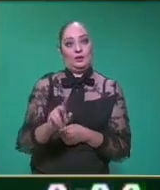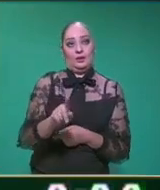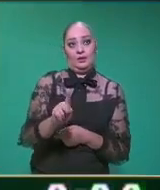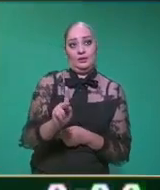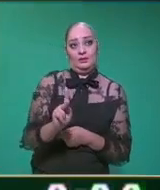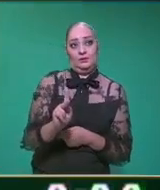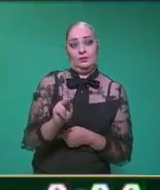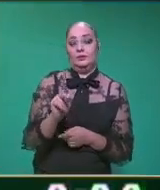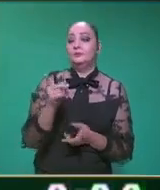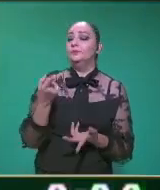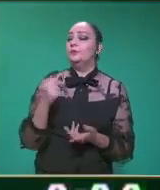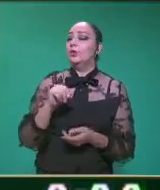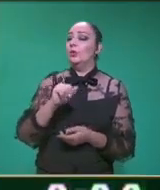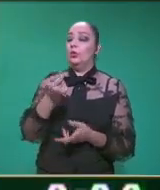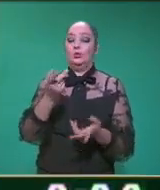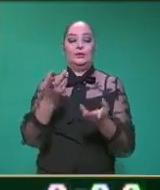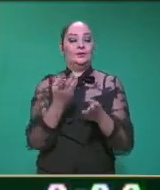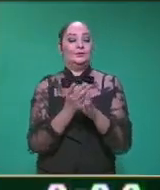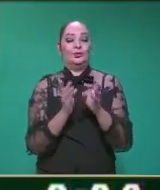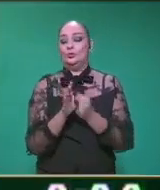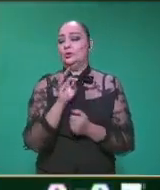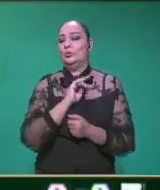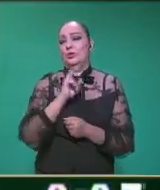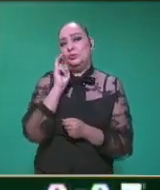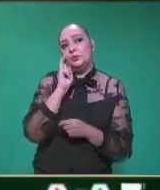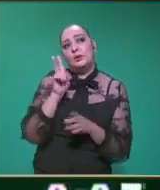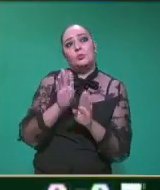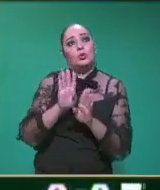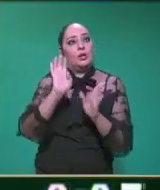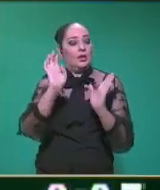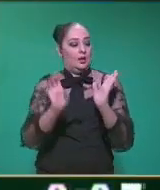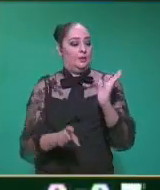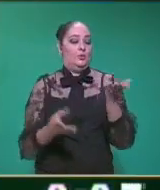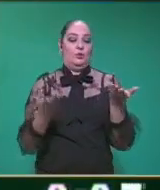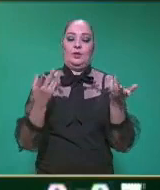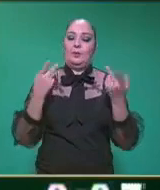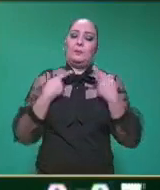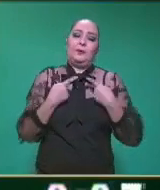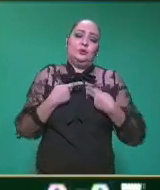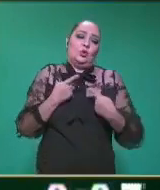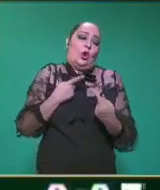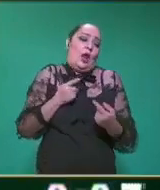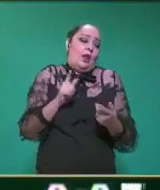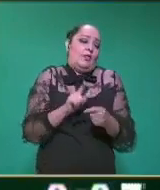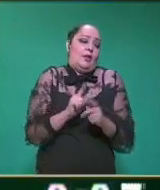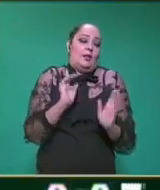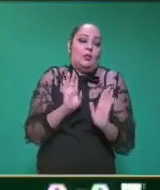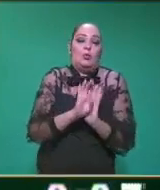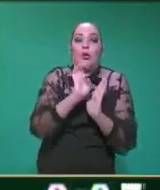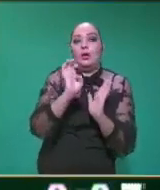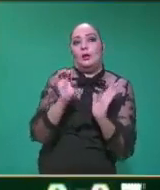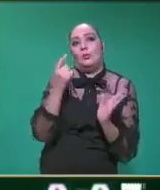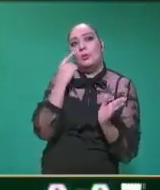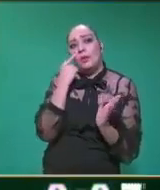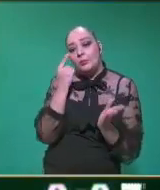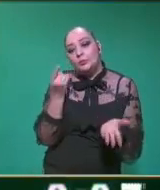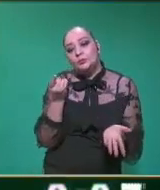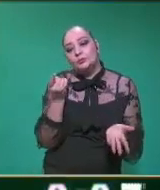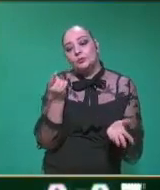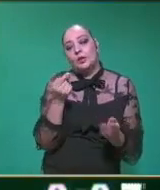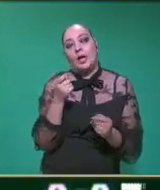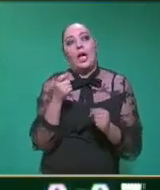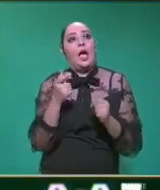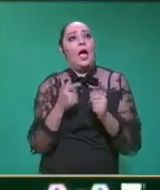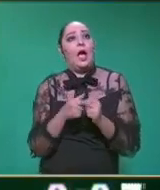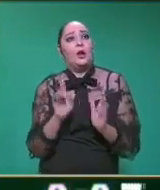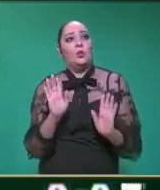es el aspecto de la personalidad. Vamos a ver. Vamos a ver el primer aspecto de